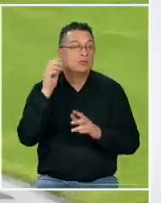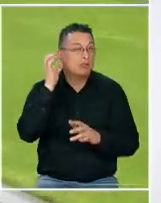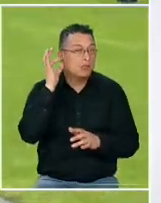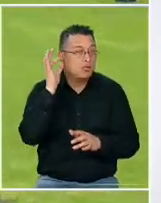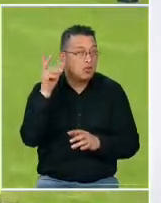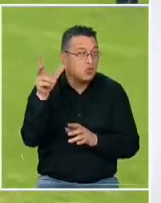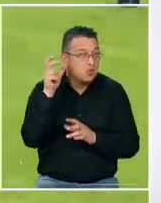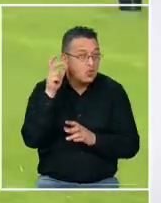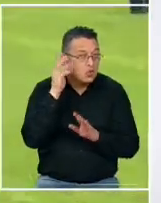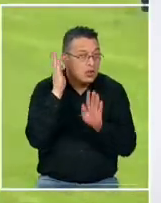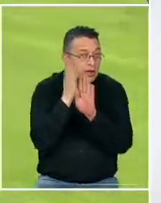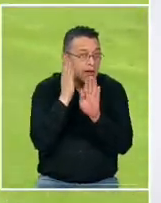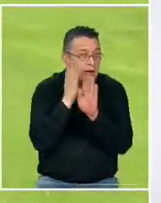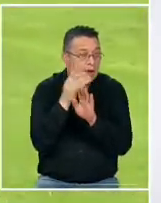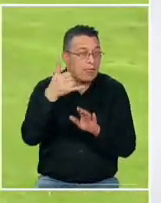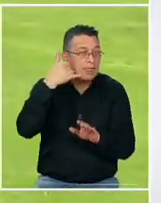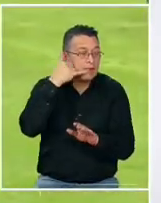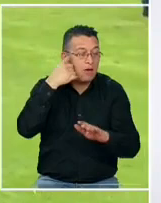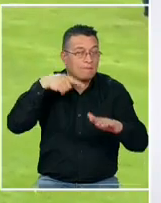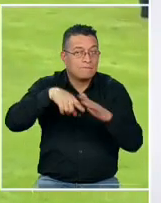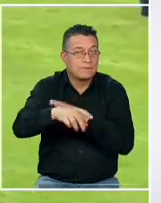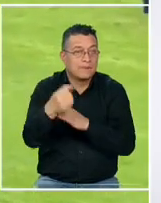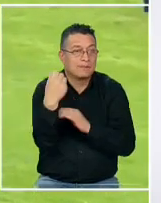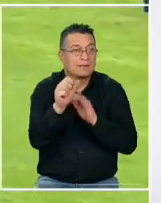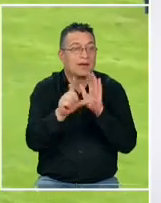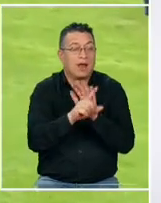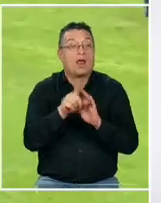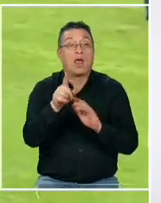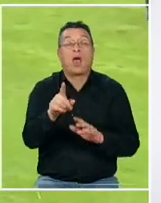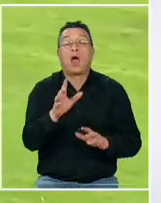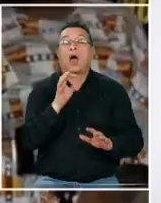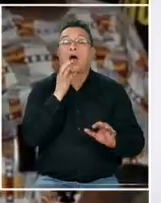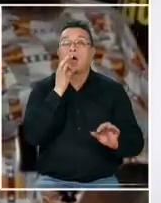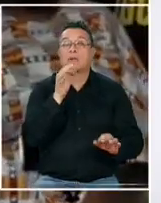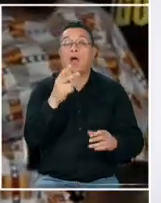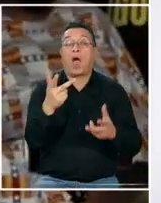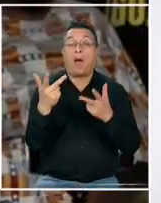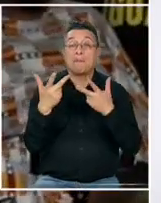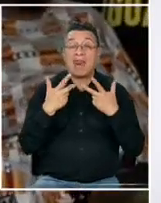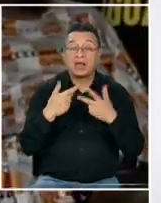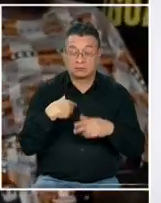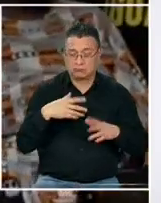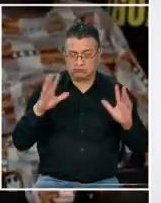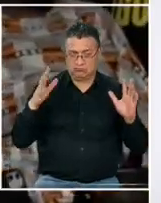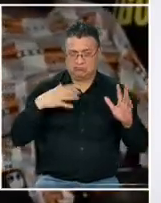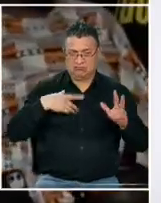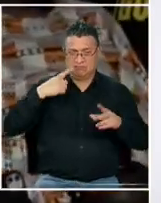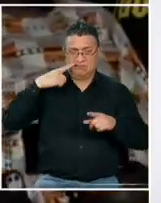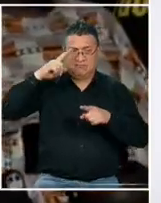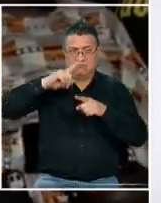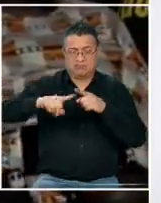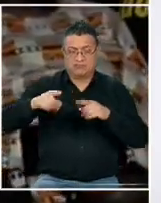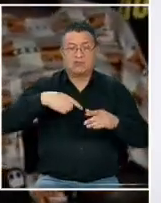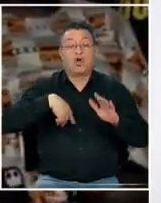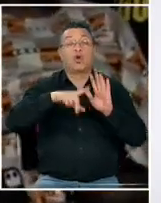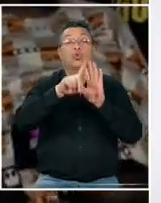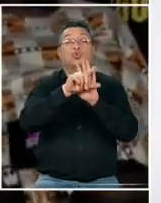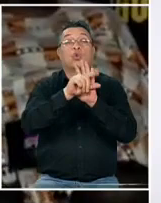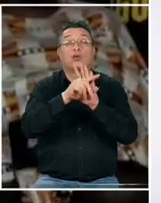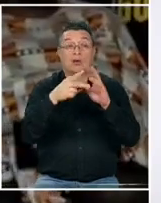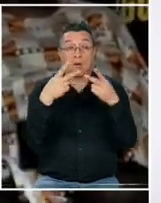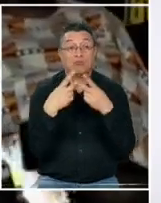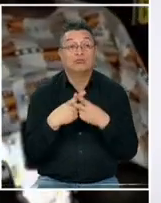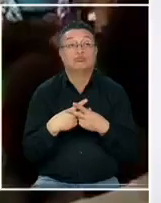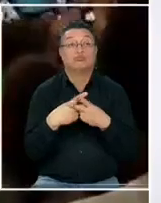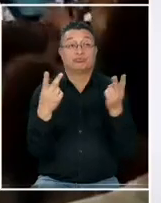telefónicas ilegales a raíz de esa amenaza es que Petro dice a ver aquí yo no tengo nada que ver toma su cuenta de Twitter y a través